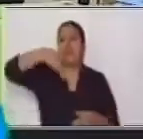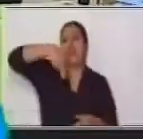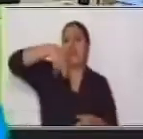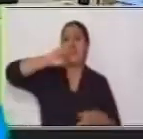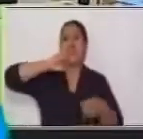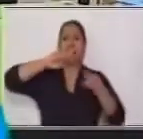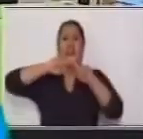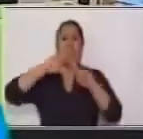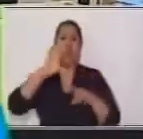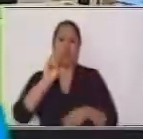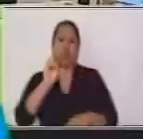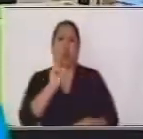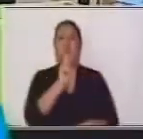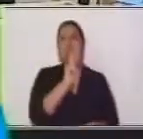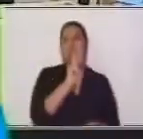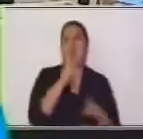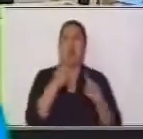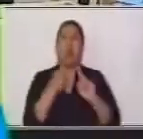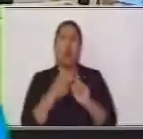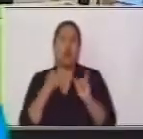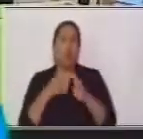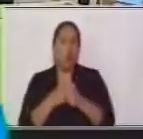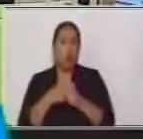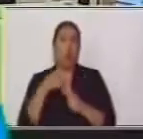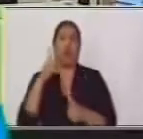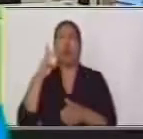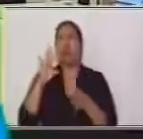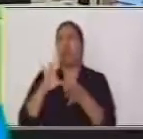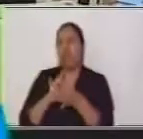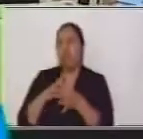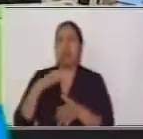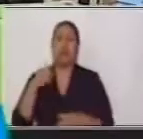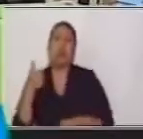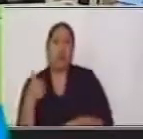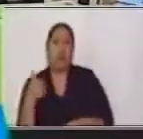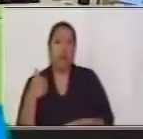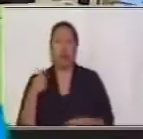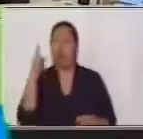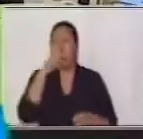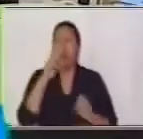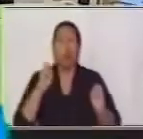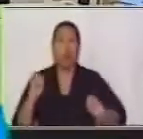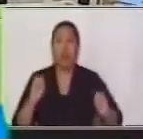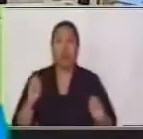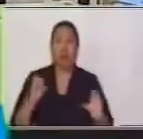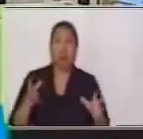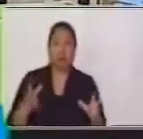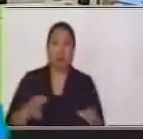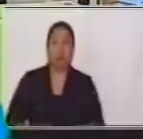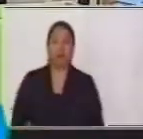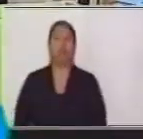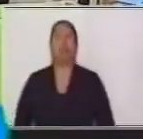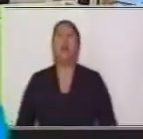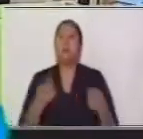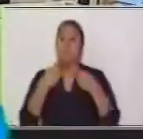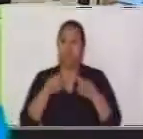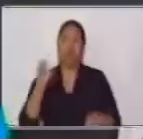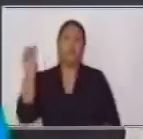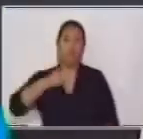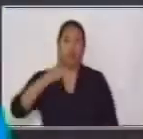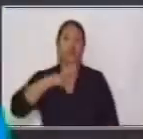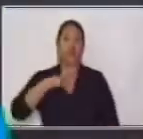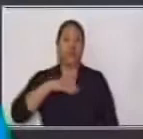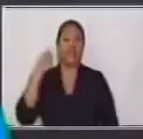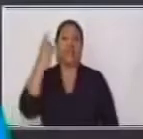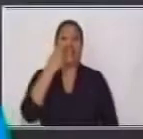y otra, pero al momento de estar unidas por este signo, aunque sean independientes cada una de esas